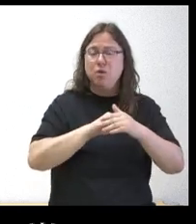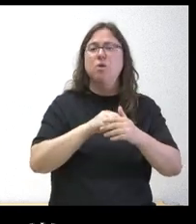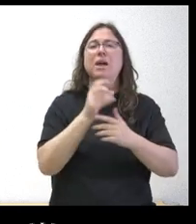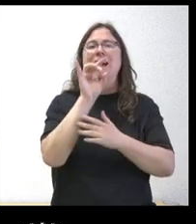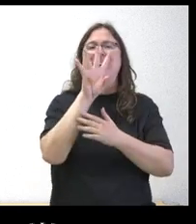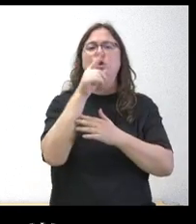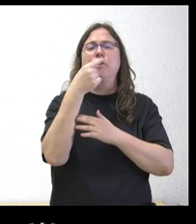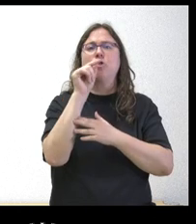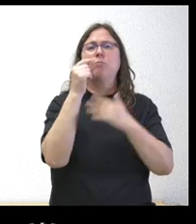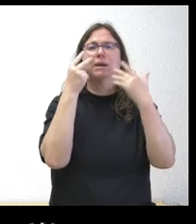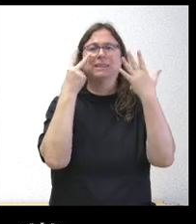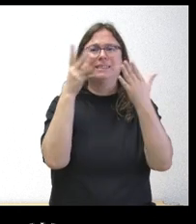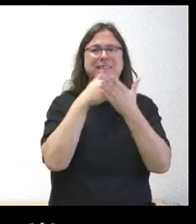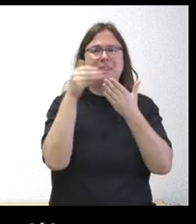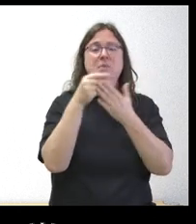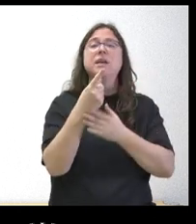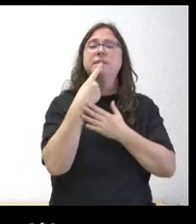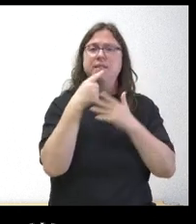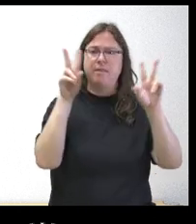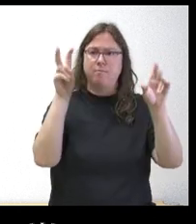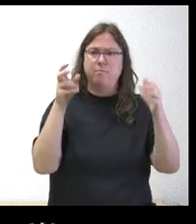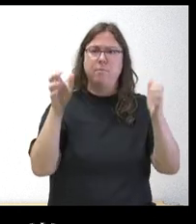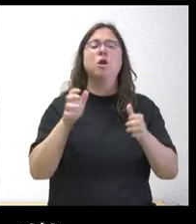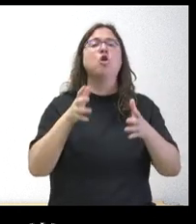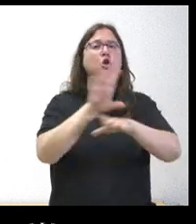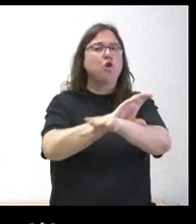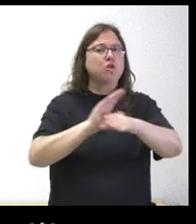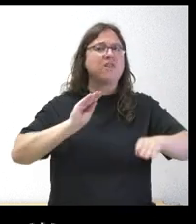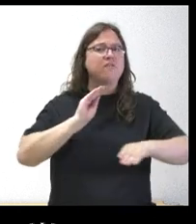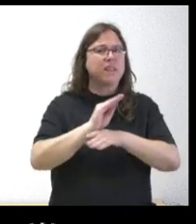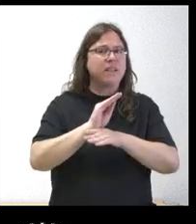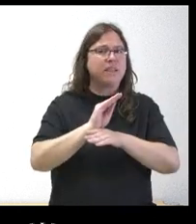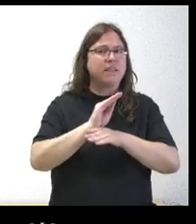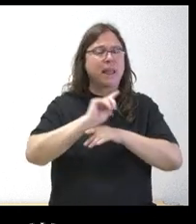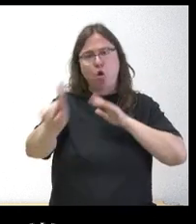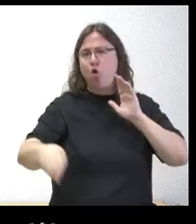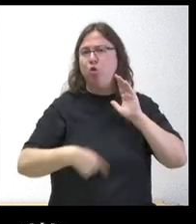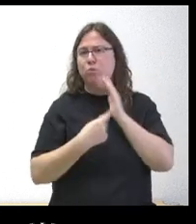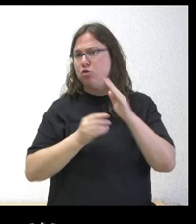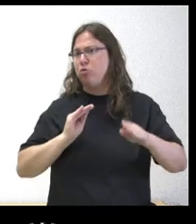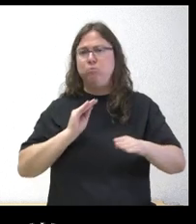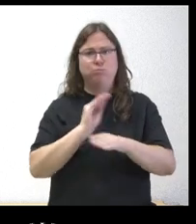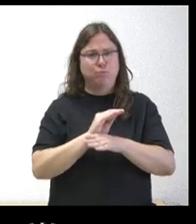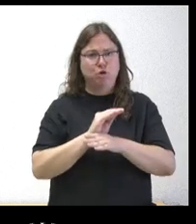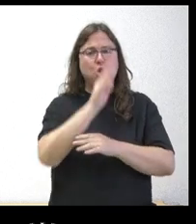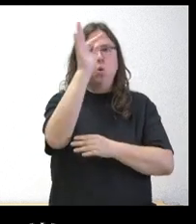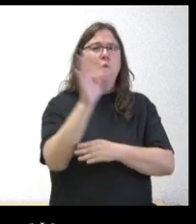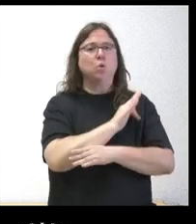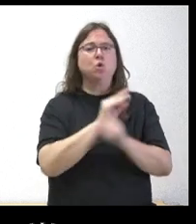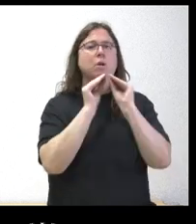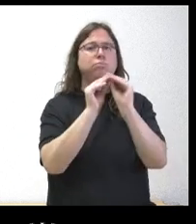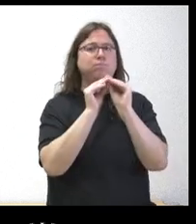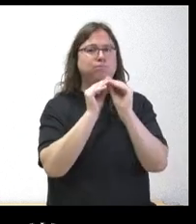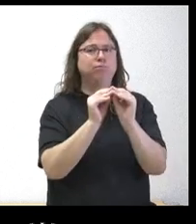,7 millones y se decía textualmente que la consejería financiaría de forma íntegra el total de esas actuaciones